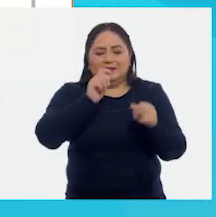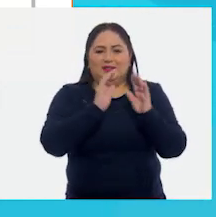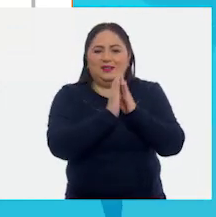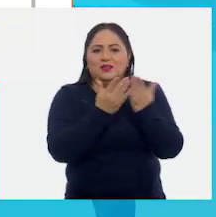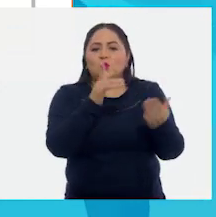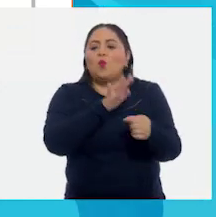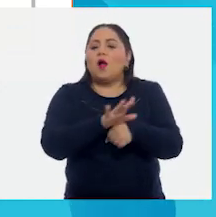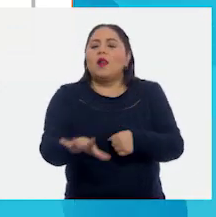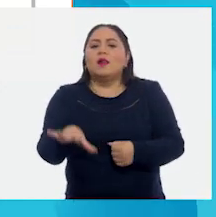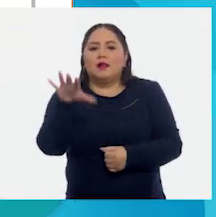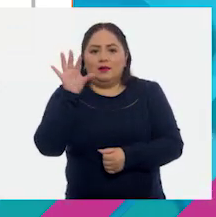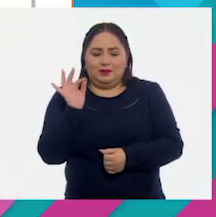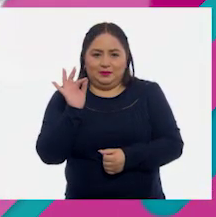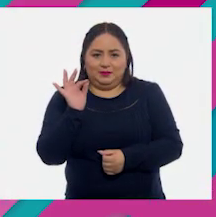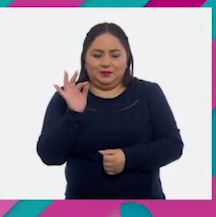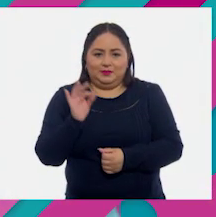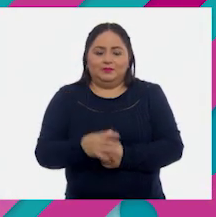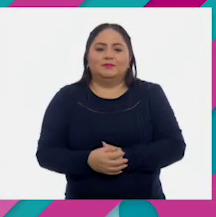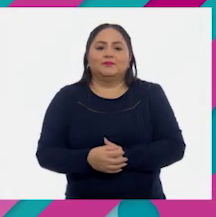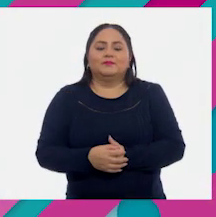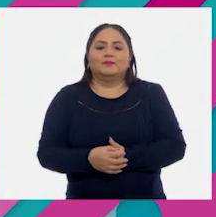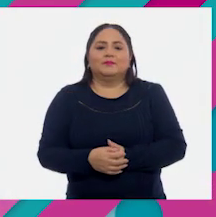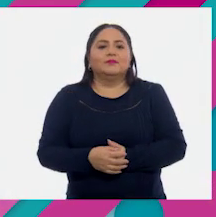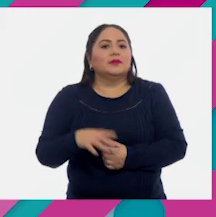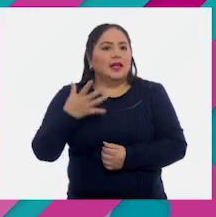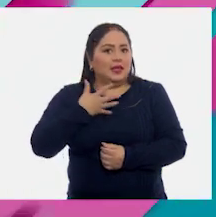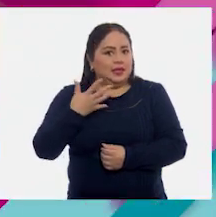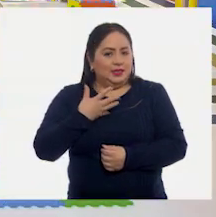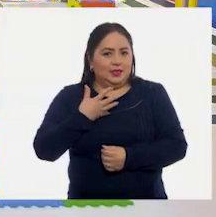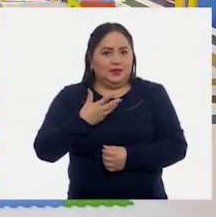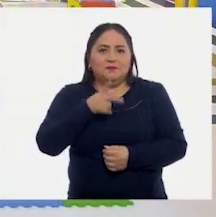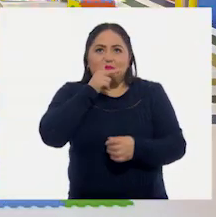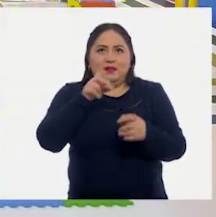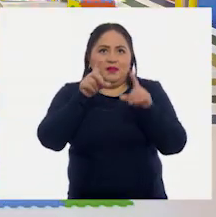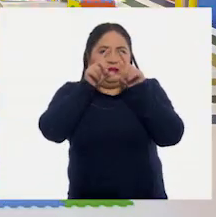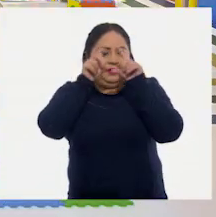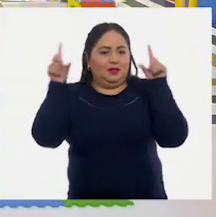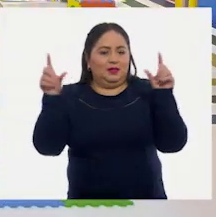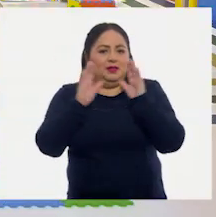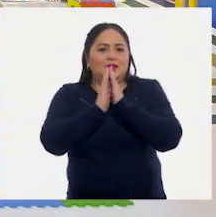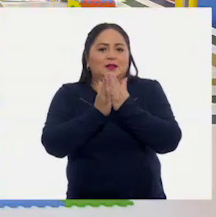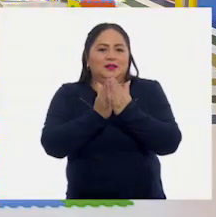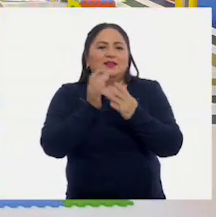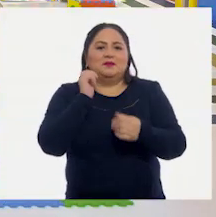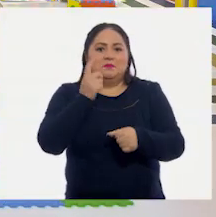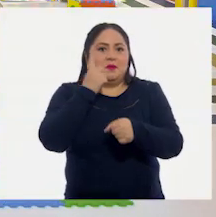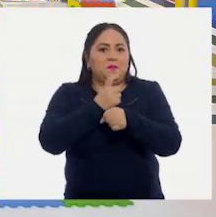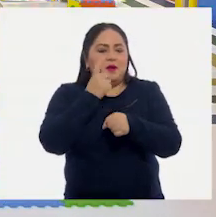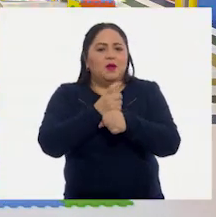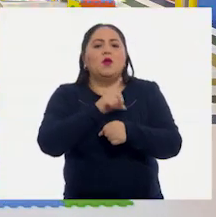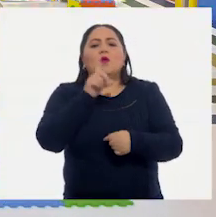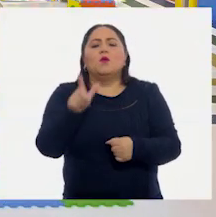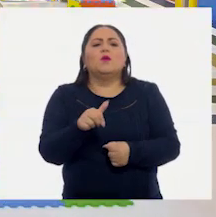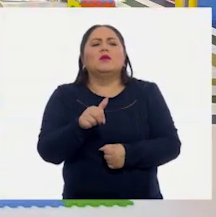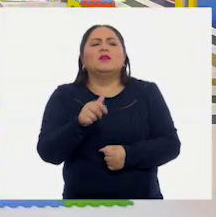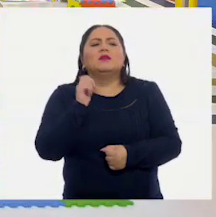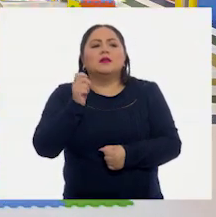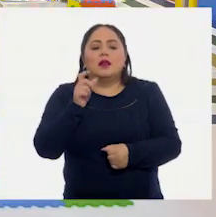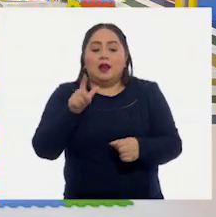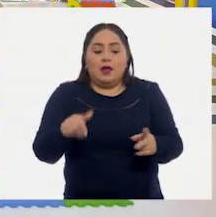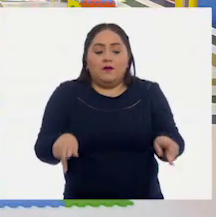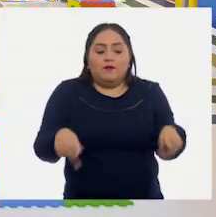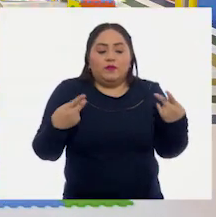texto que elegiste. Bien. Ya tenemos el título de nuestro libro, que es el primer elemento. ¿Cuál sería, Mariana? La